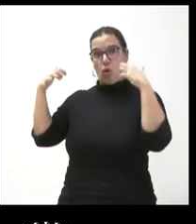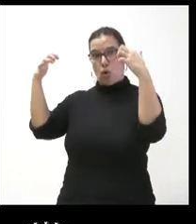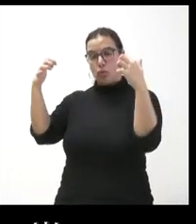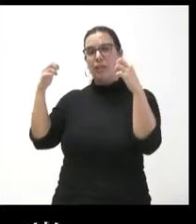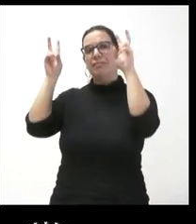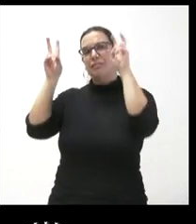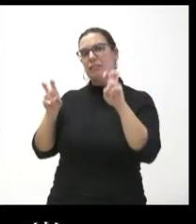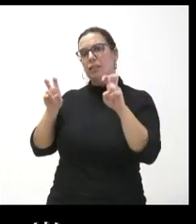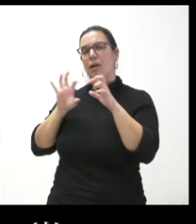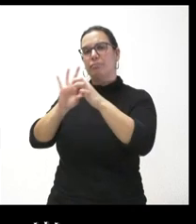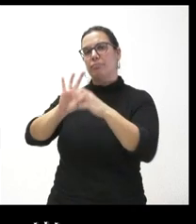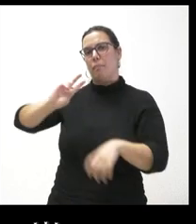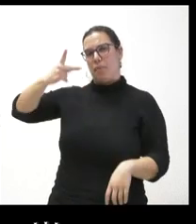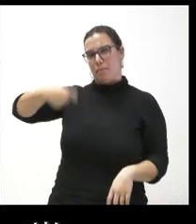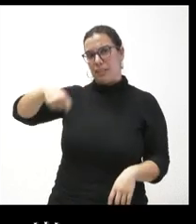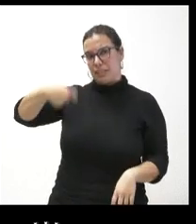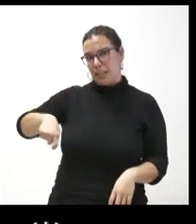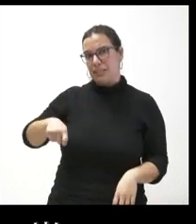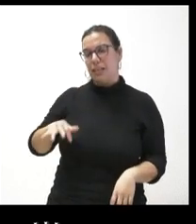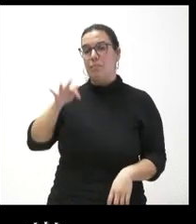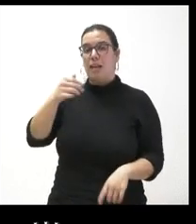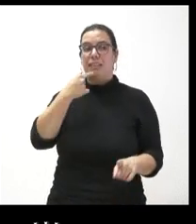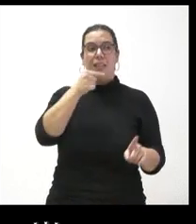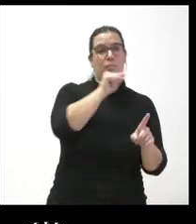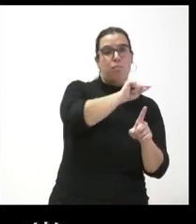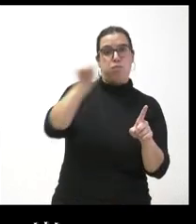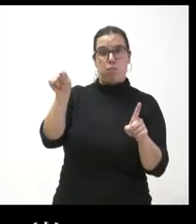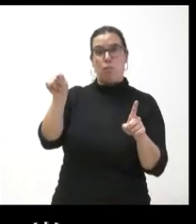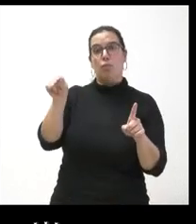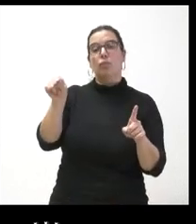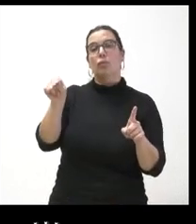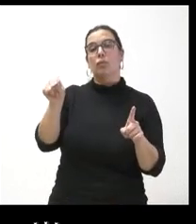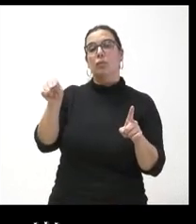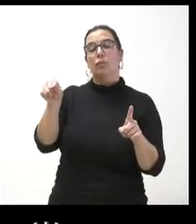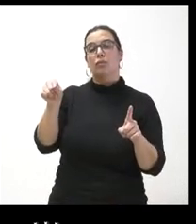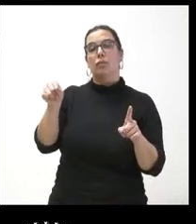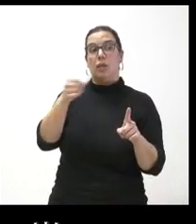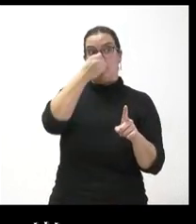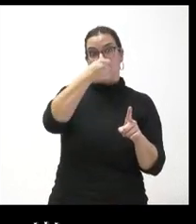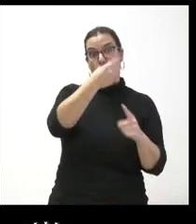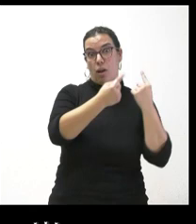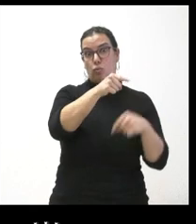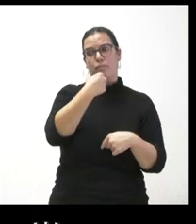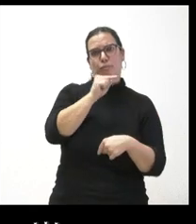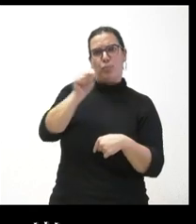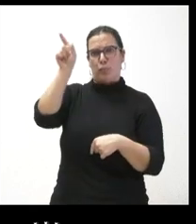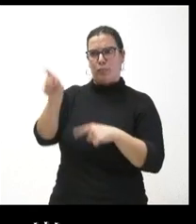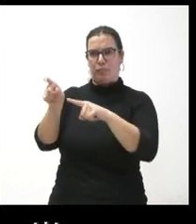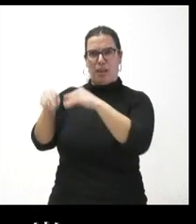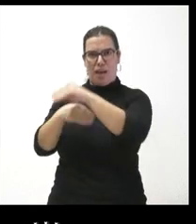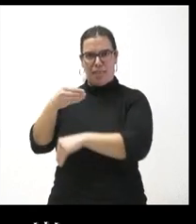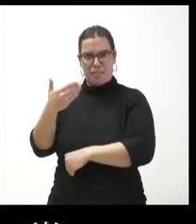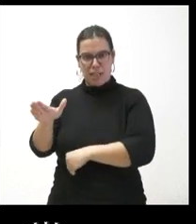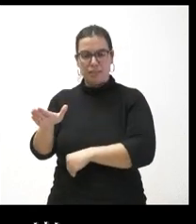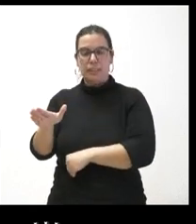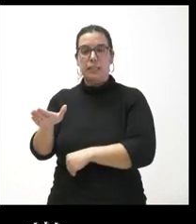relación con el vicepresidente y las acusaciones que han lanzado sobre el procurador de socialistas y si el presidente